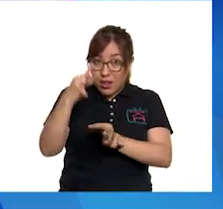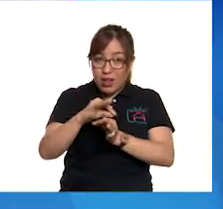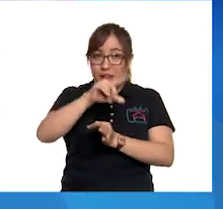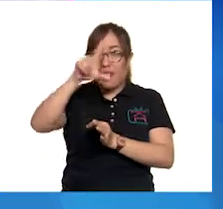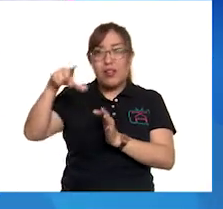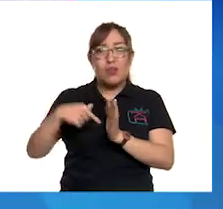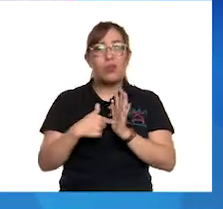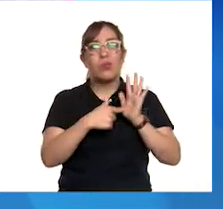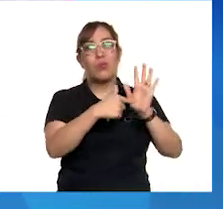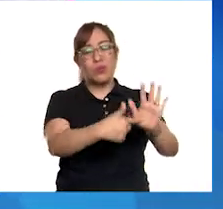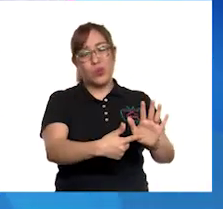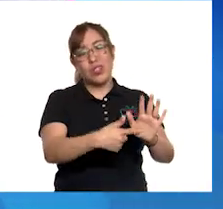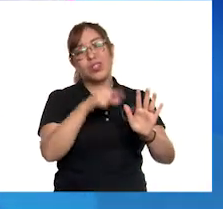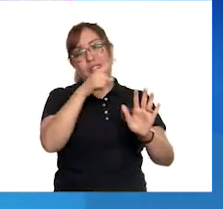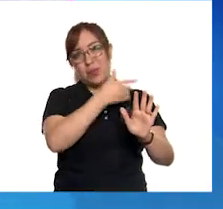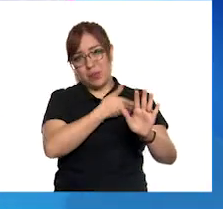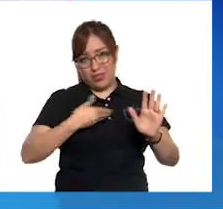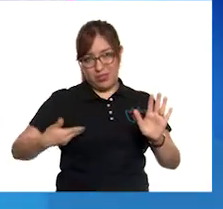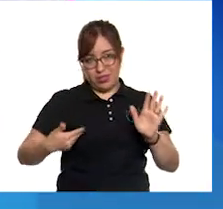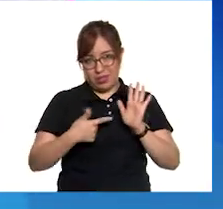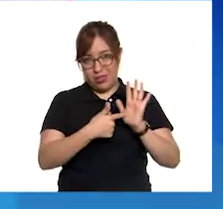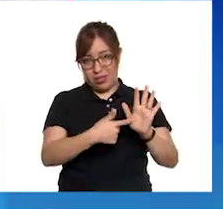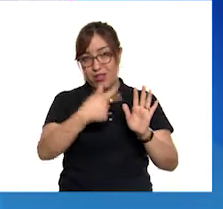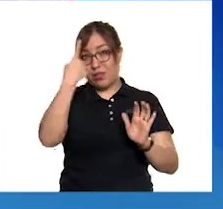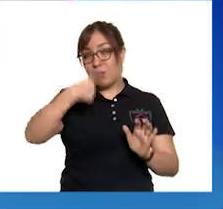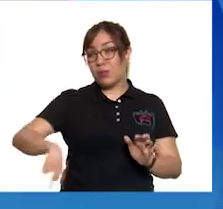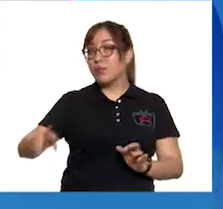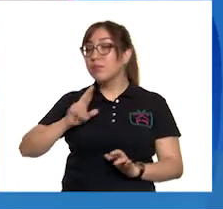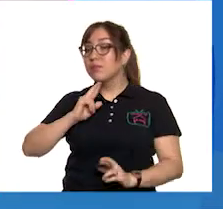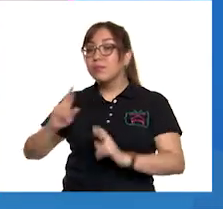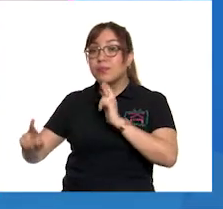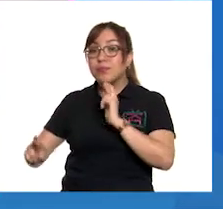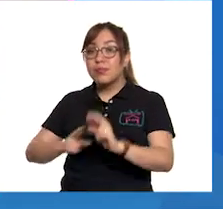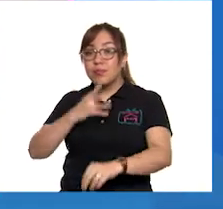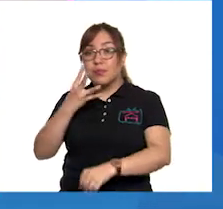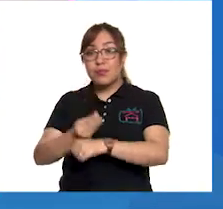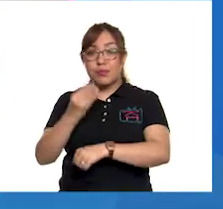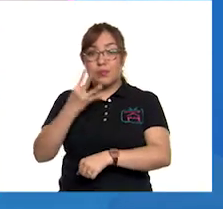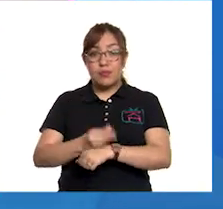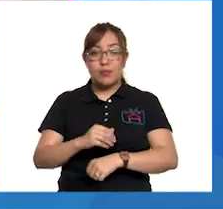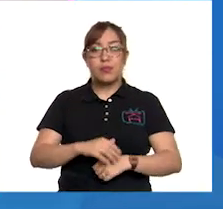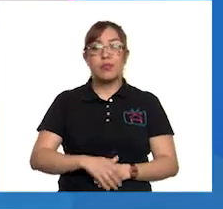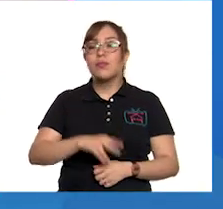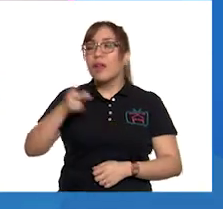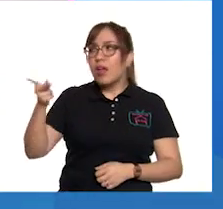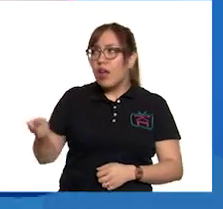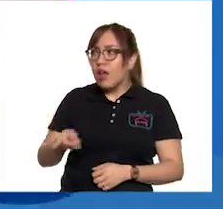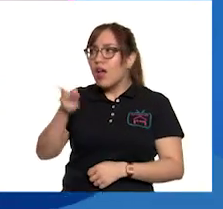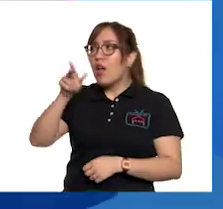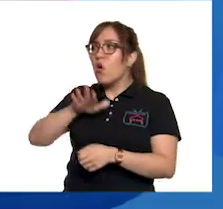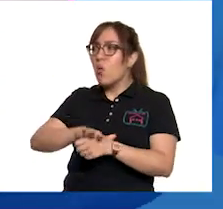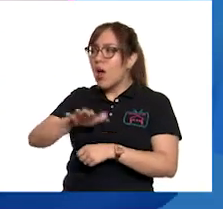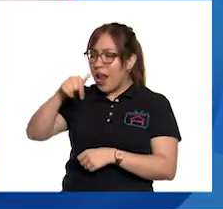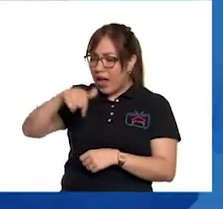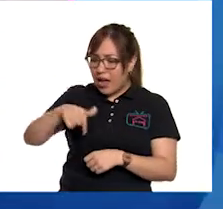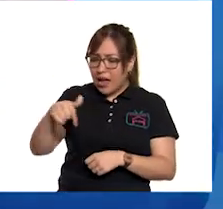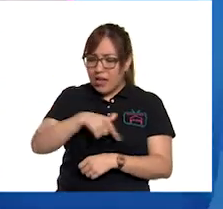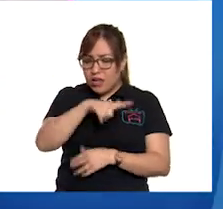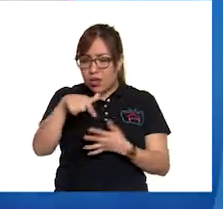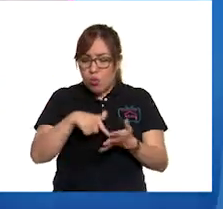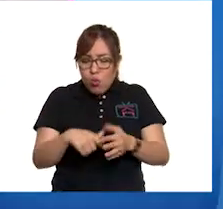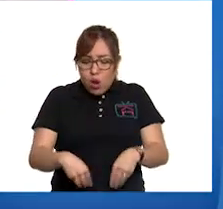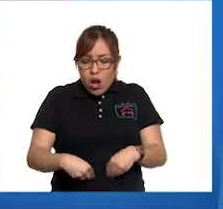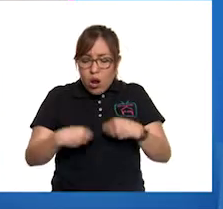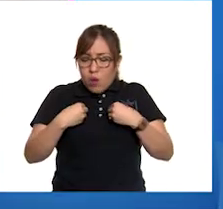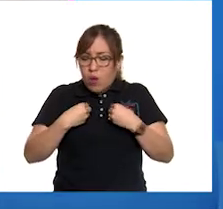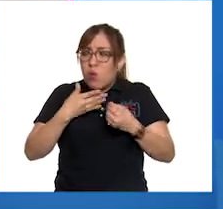Palacio Municipal y puedan darnos una pronta solución. ¿Cuáles son las necesidades comunes en el